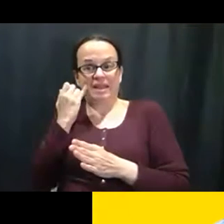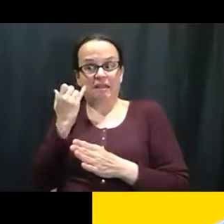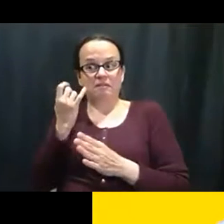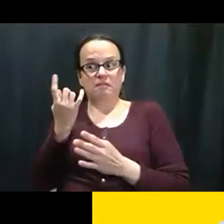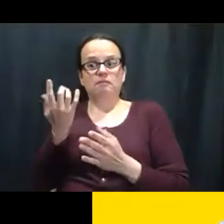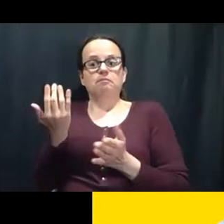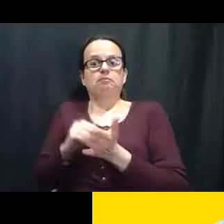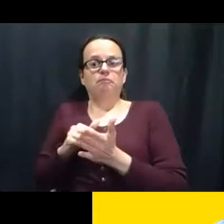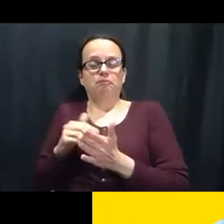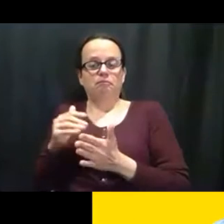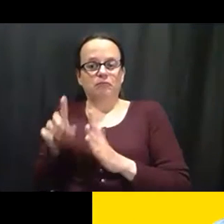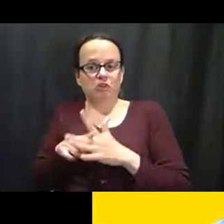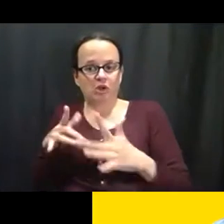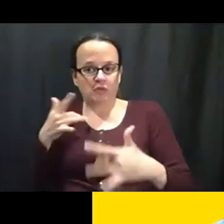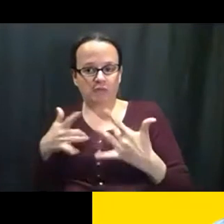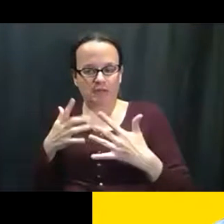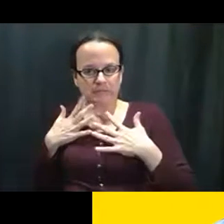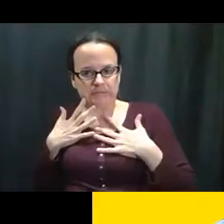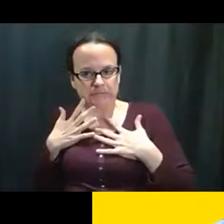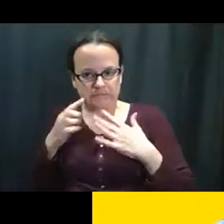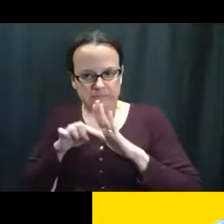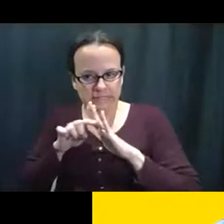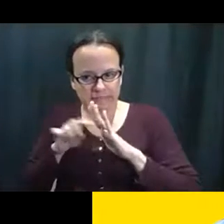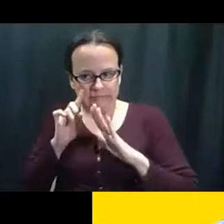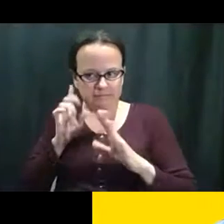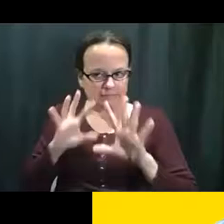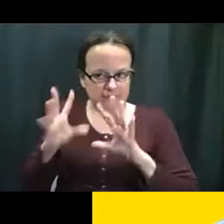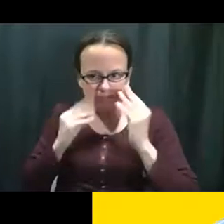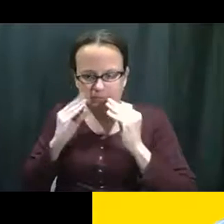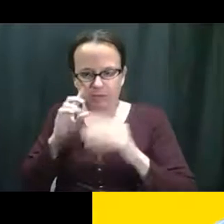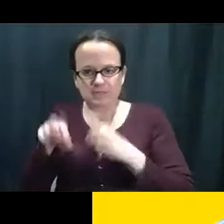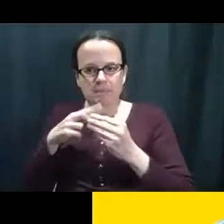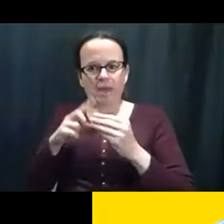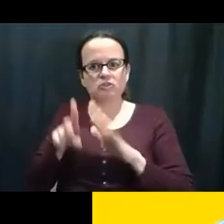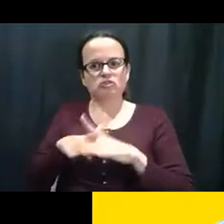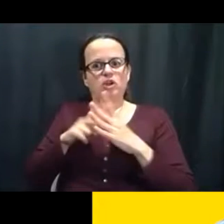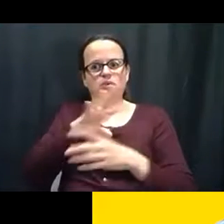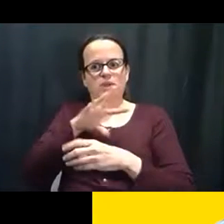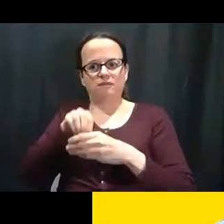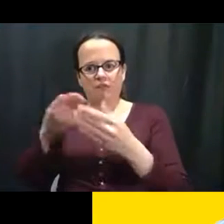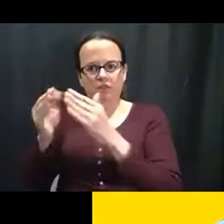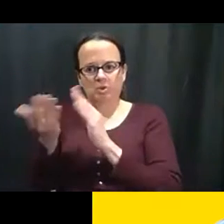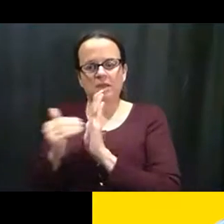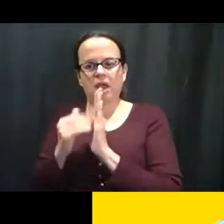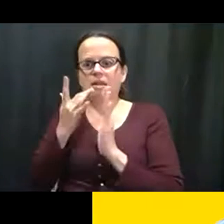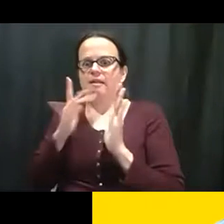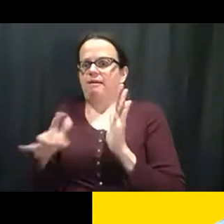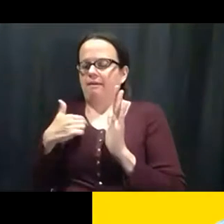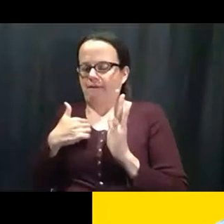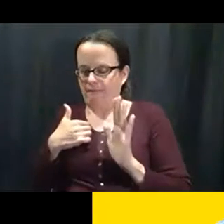o, o conectarse con la comunidad de nuevo. Pero, pero, pero, tuvo malas experiencias cuando reentró.